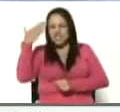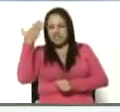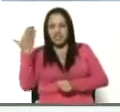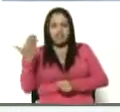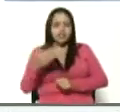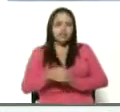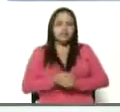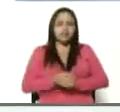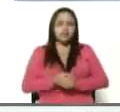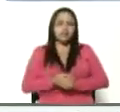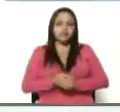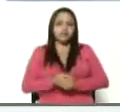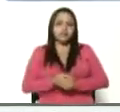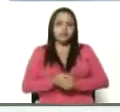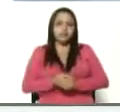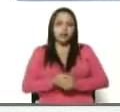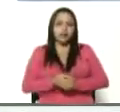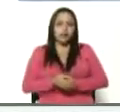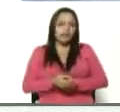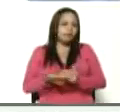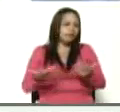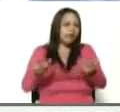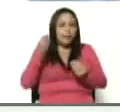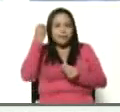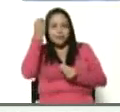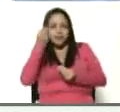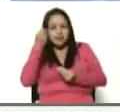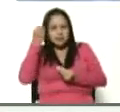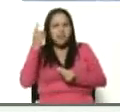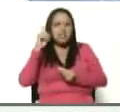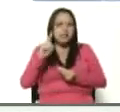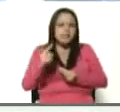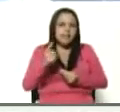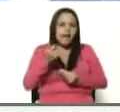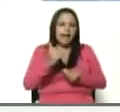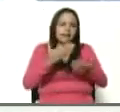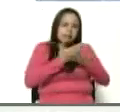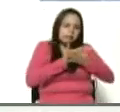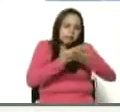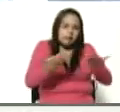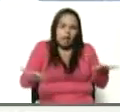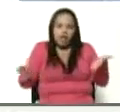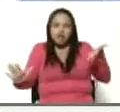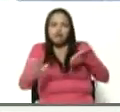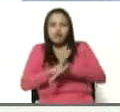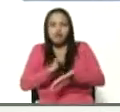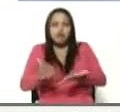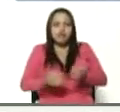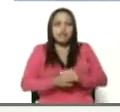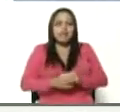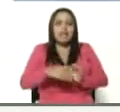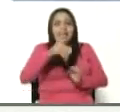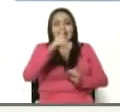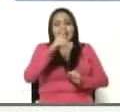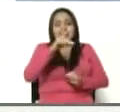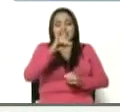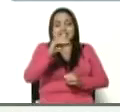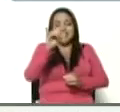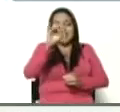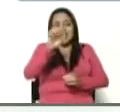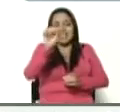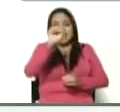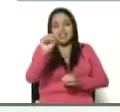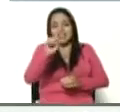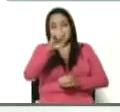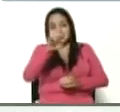perspectivas y a la vez ponernos a la orden sobre el tema del diésel, que de alguna manera en los últimos